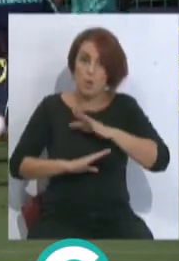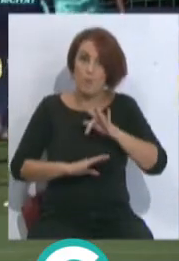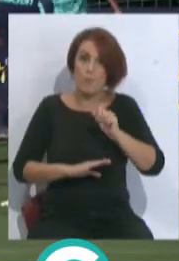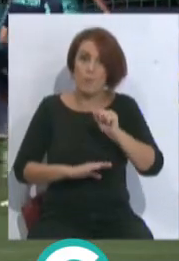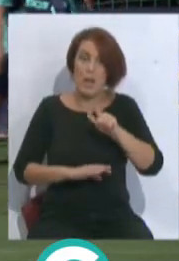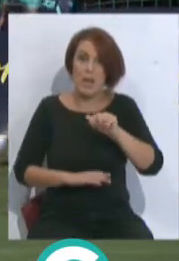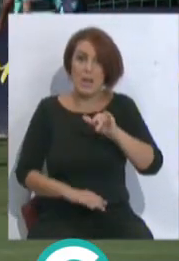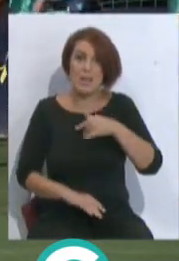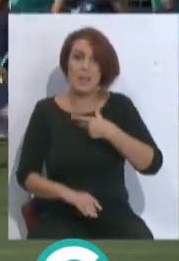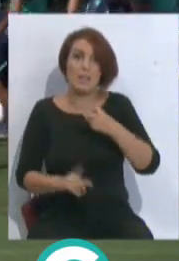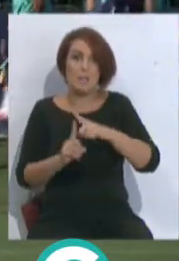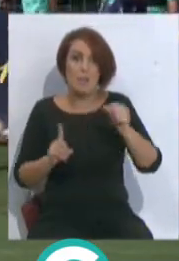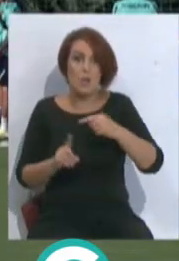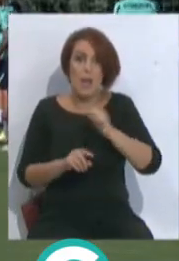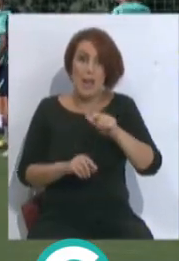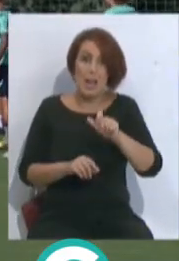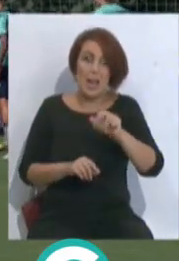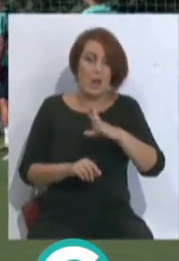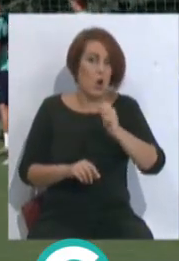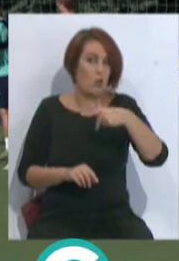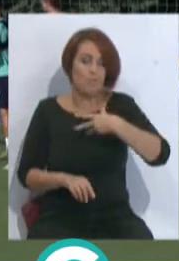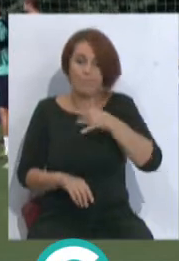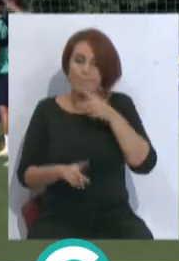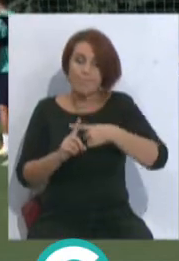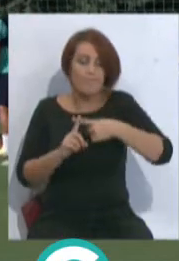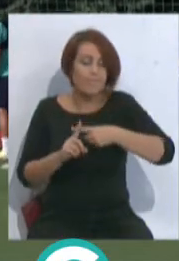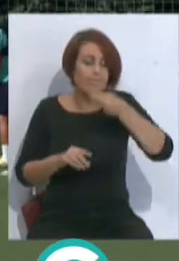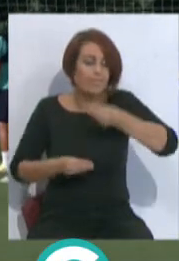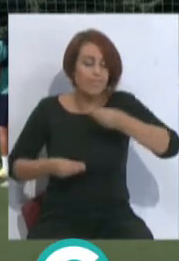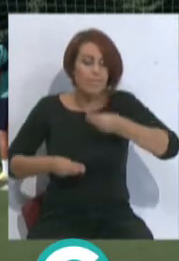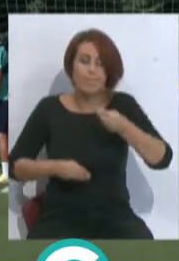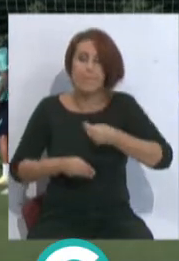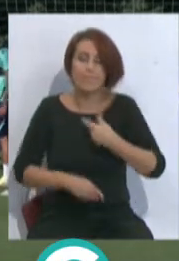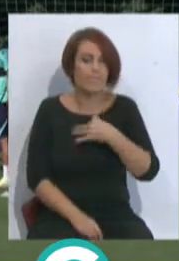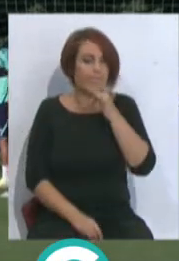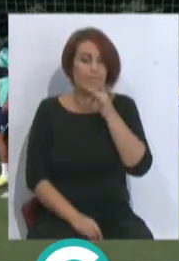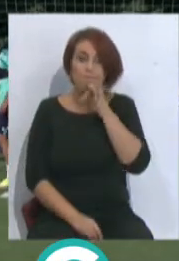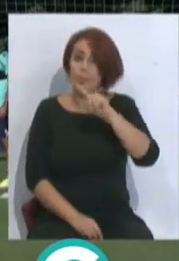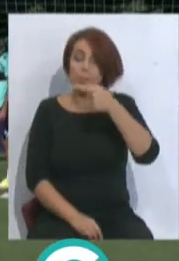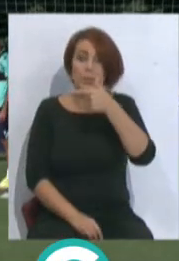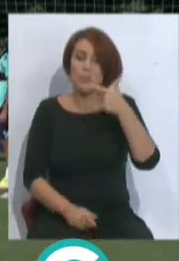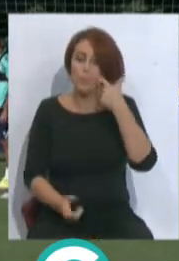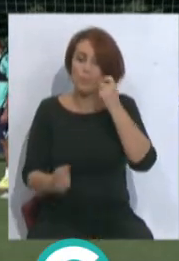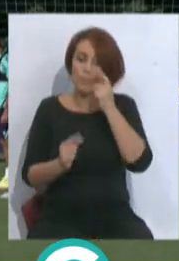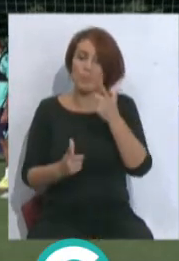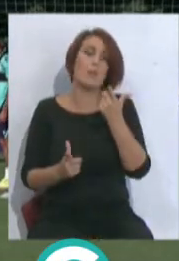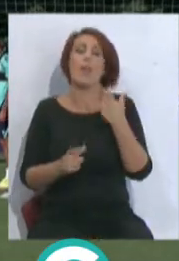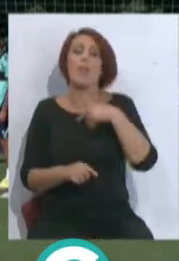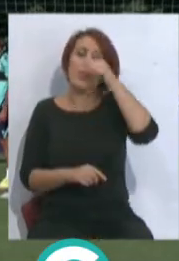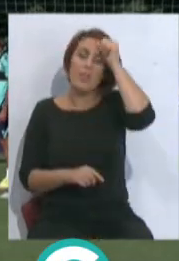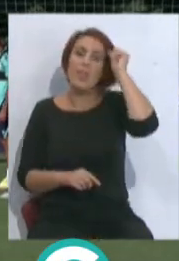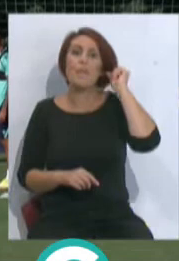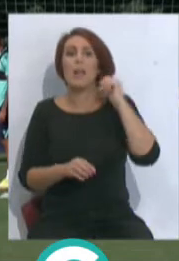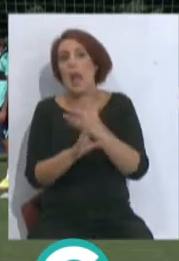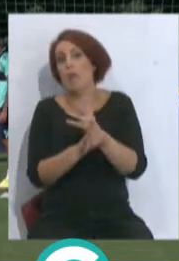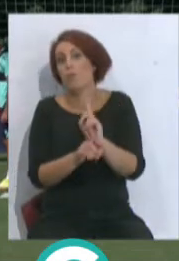Fali, Pacha y Tomás Alarcón, el resto de jugadores no están a su mejor nivel. Y eso, en una primera división, todavía se nota más. No es solo culpa de Cervera que no